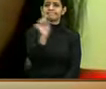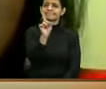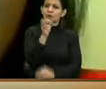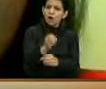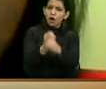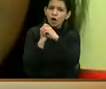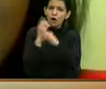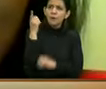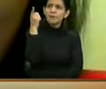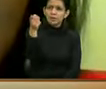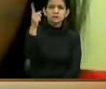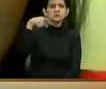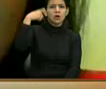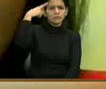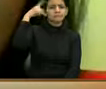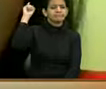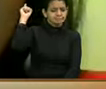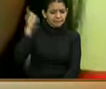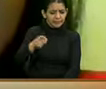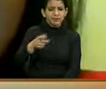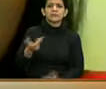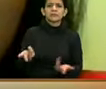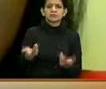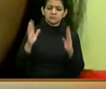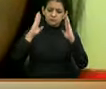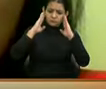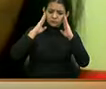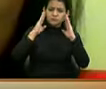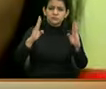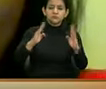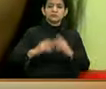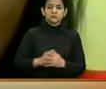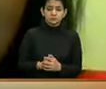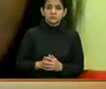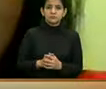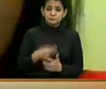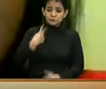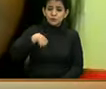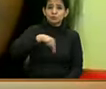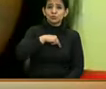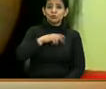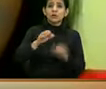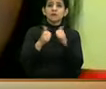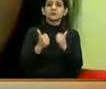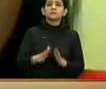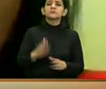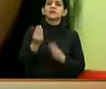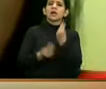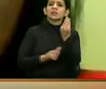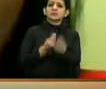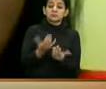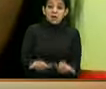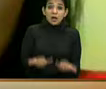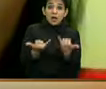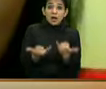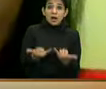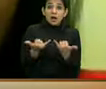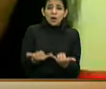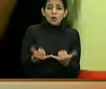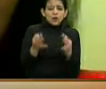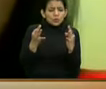obligación del gobierno ecuatoriano, atenderlo. Y nosotros, como asambleístas, en este momento